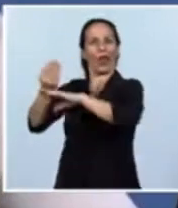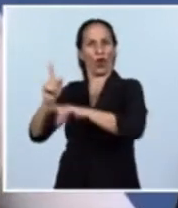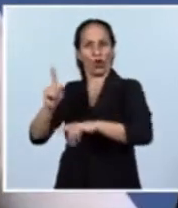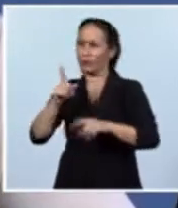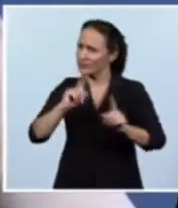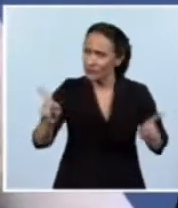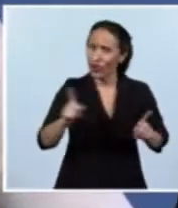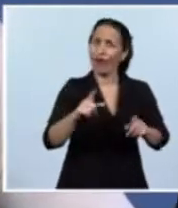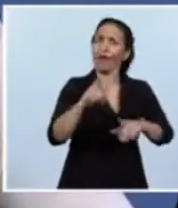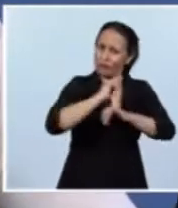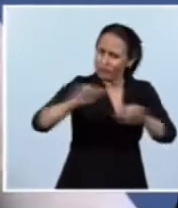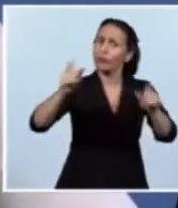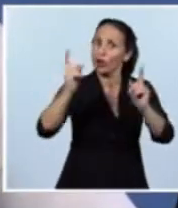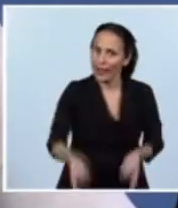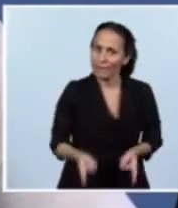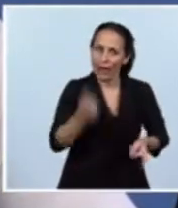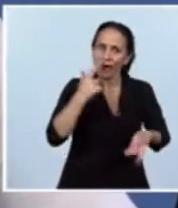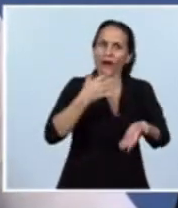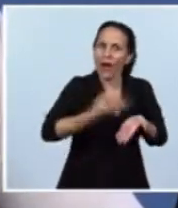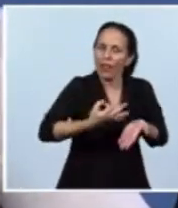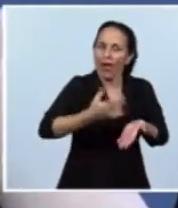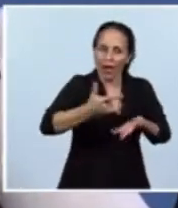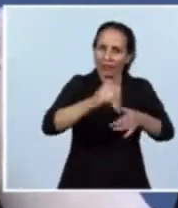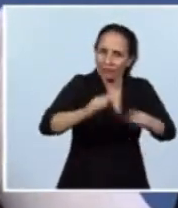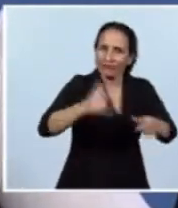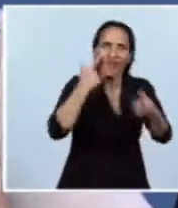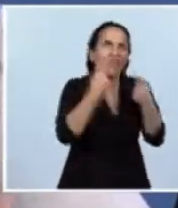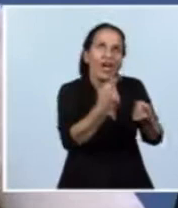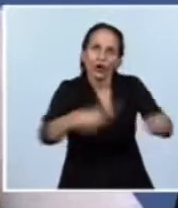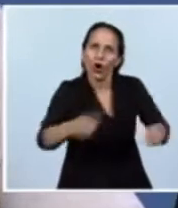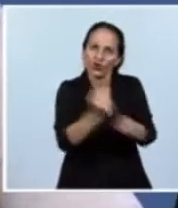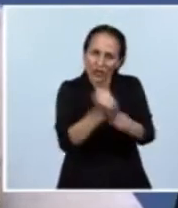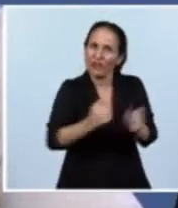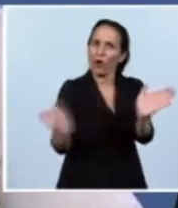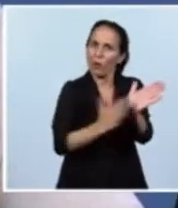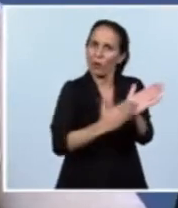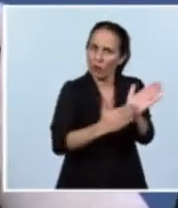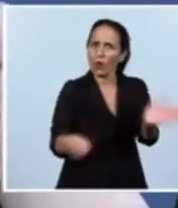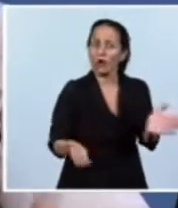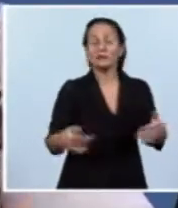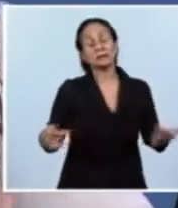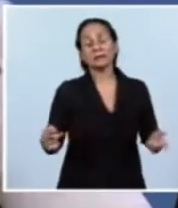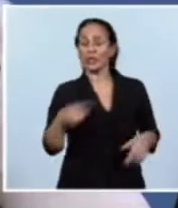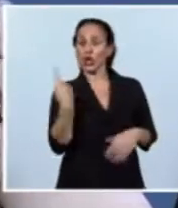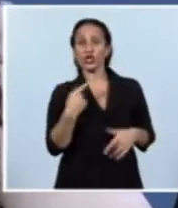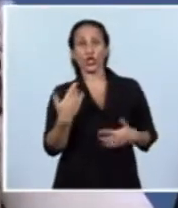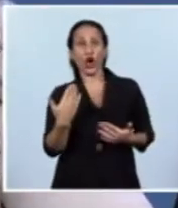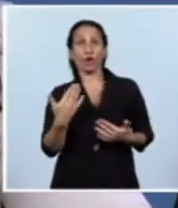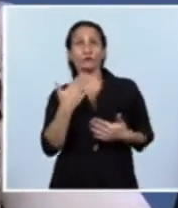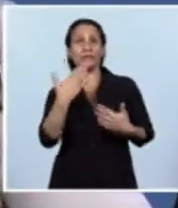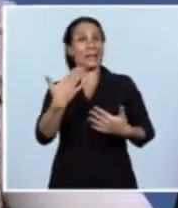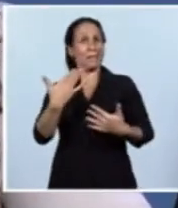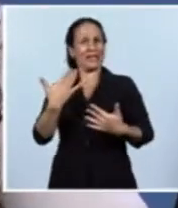hagan las cosas. Y miren, por ahí seremos no muy simpáticos, por ahí hablaremos